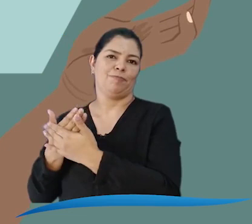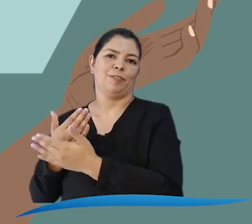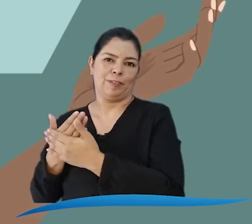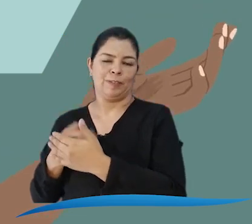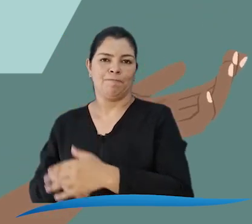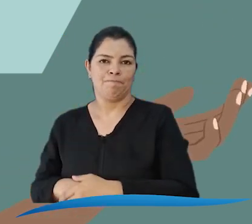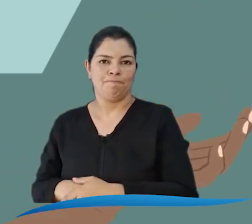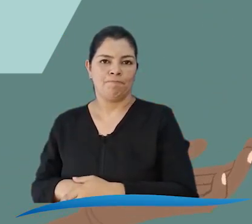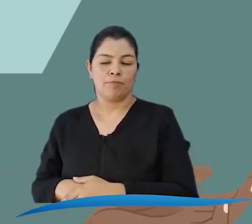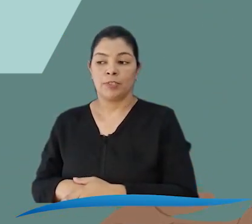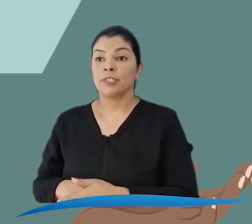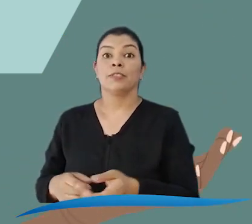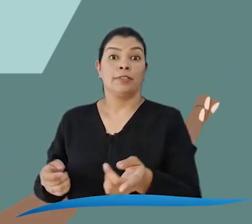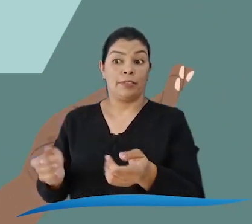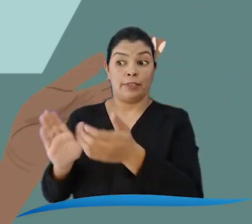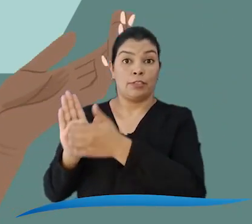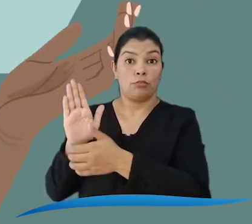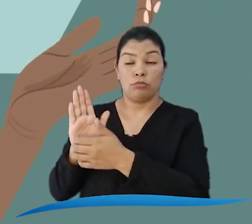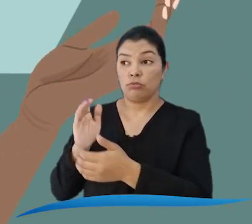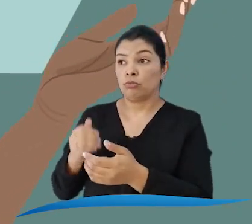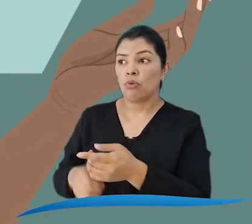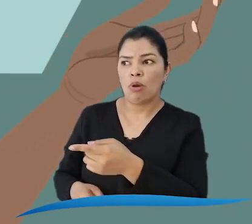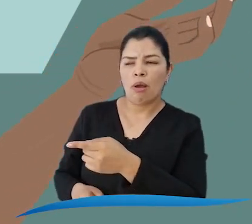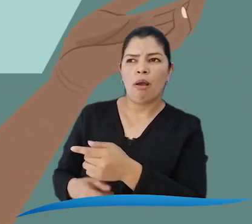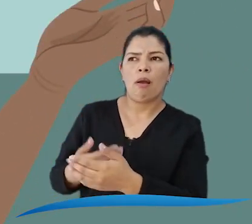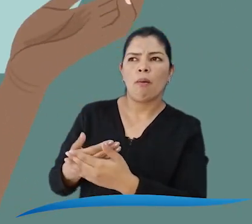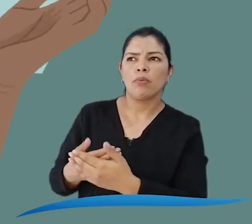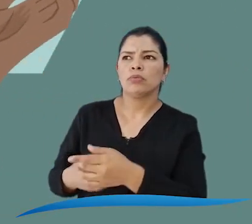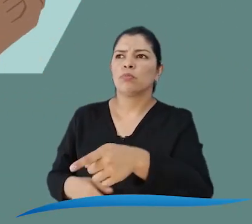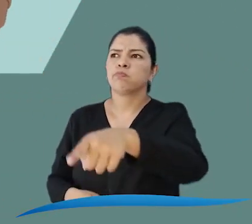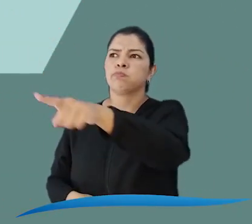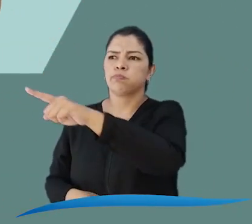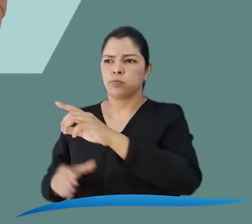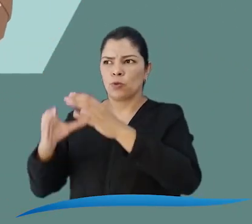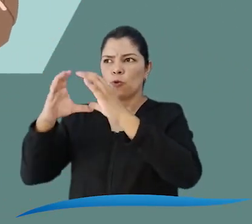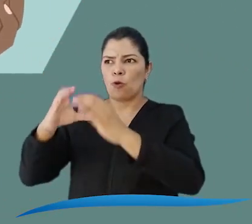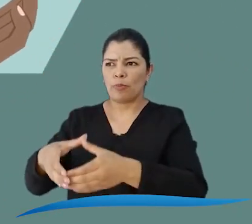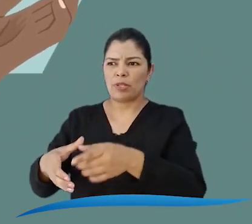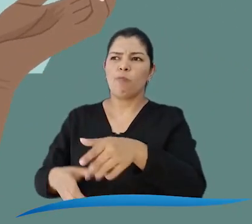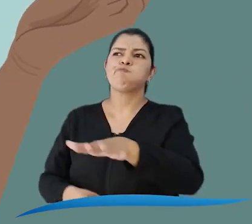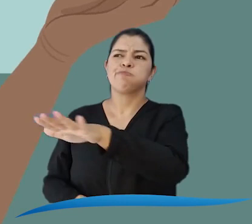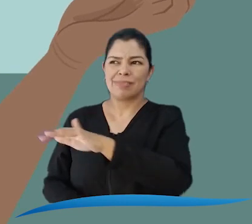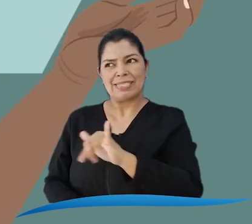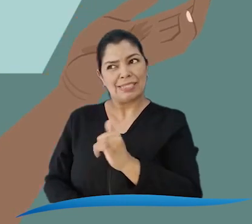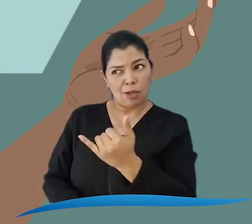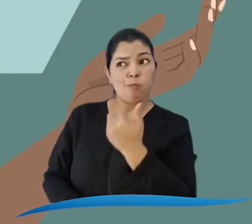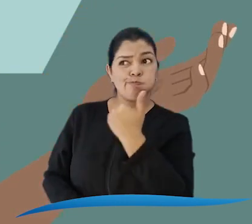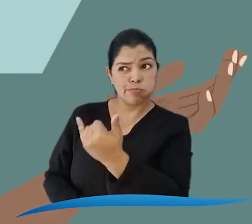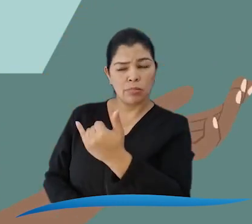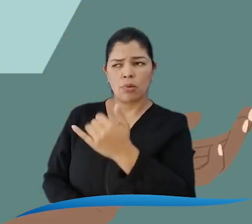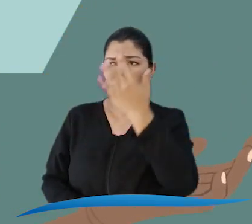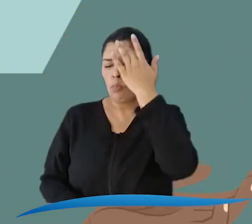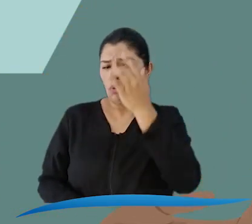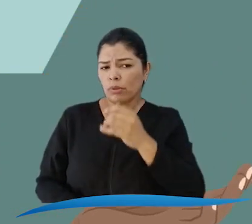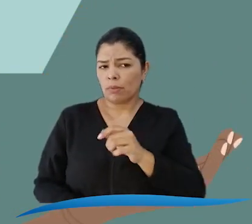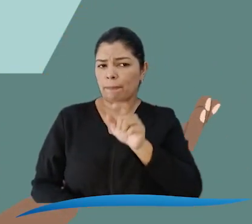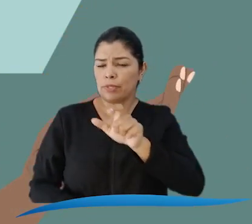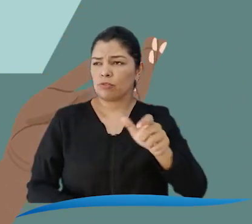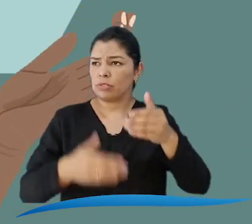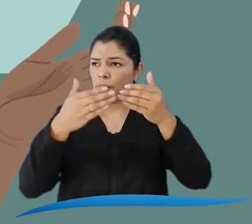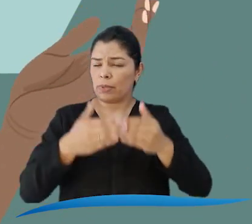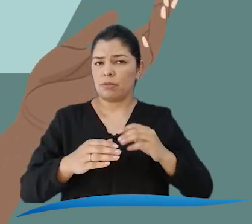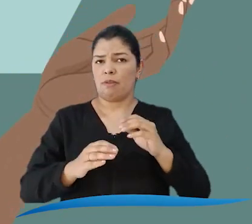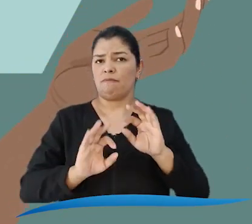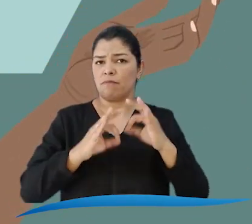Igualmente, el instrumento de diagnóstico determina la existencia en el territorio de una instancia de participación formal para las personas con